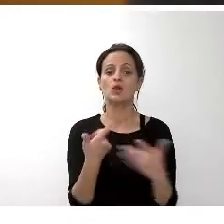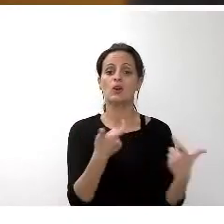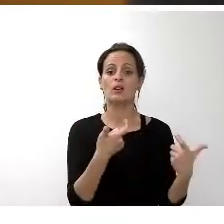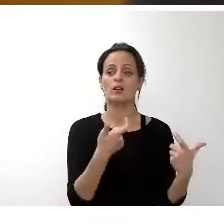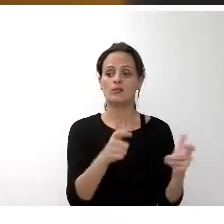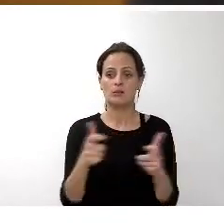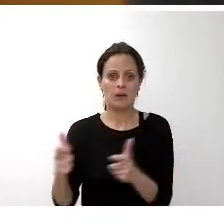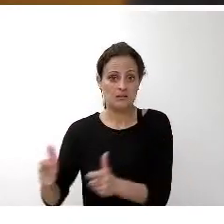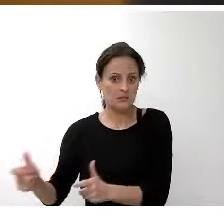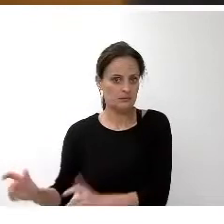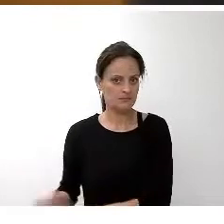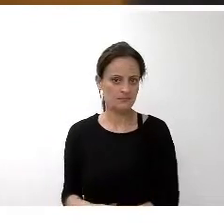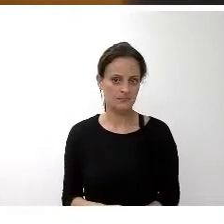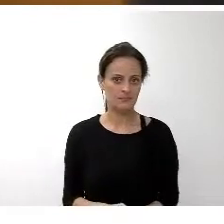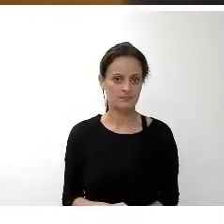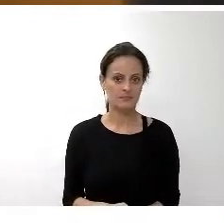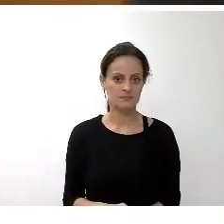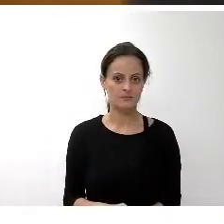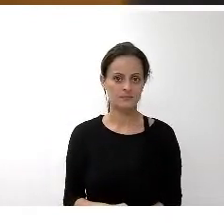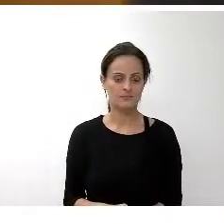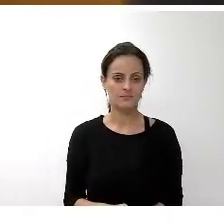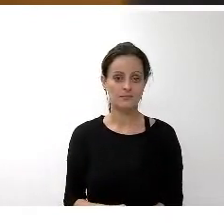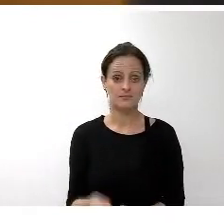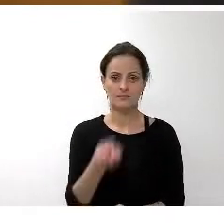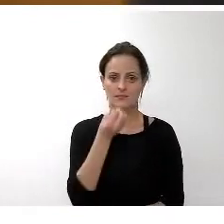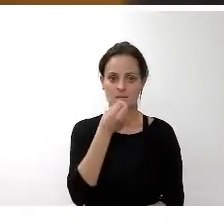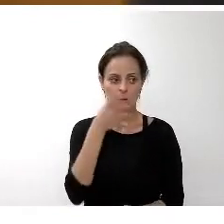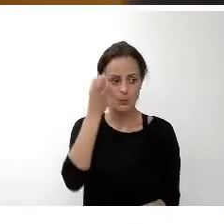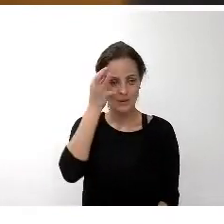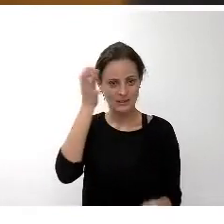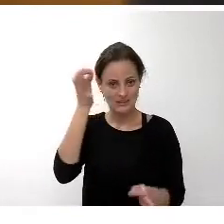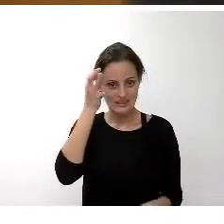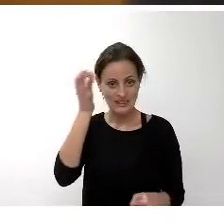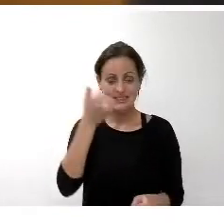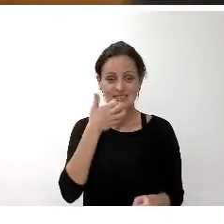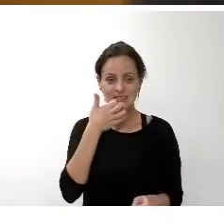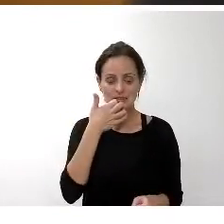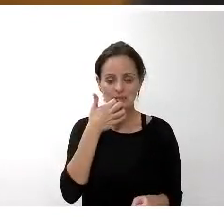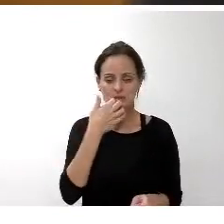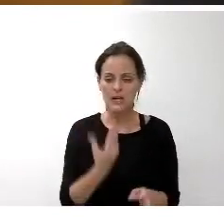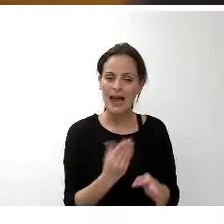Carta Municipal. Es bueno precisar que, si bien las entregas a cuenta, en términos netos para el cabildo,